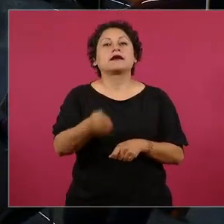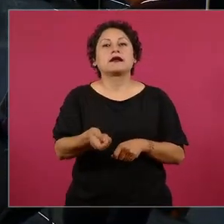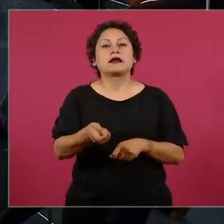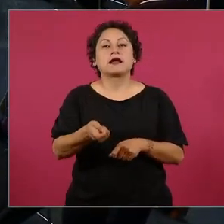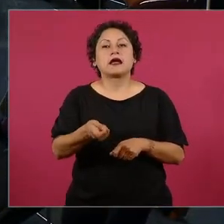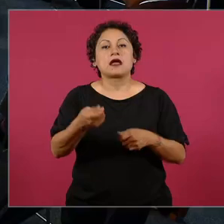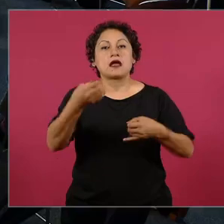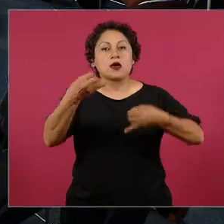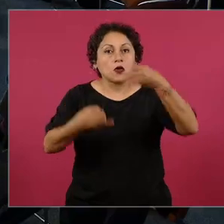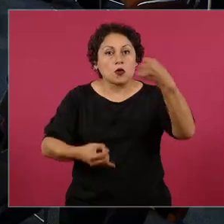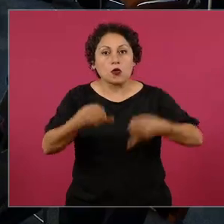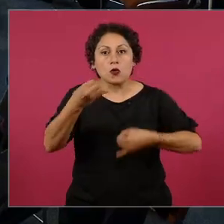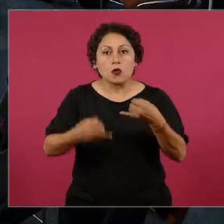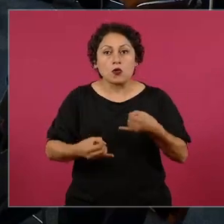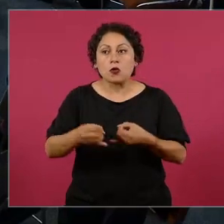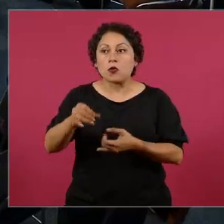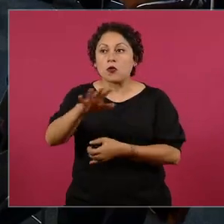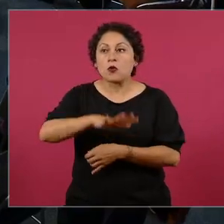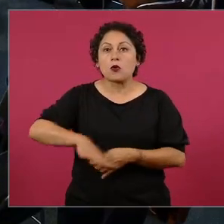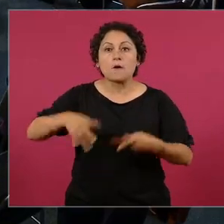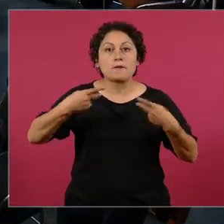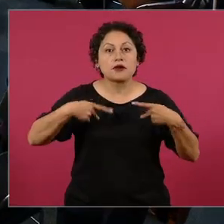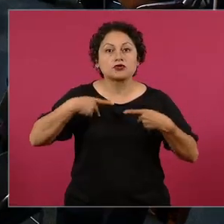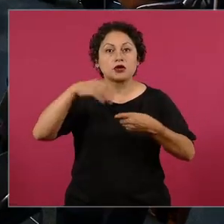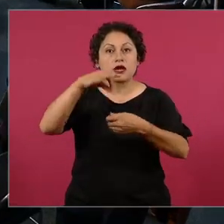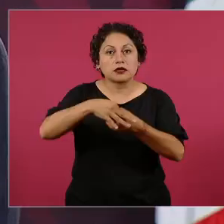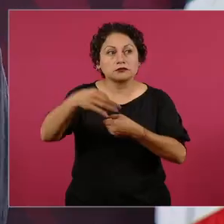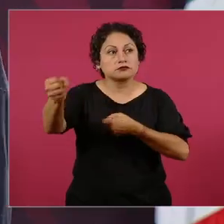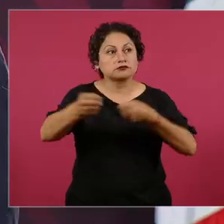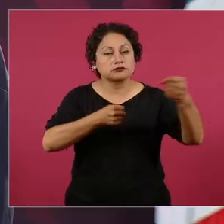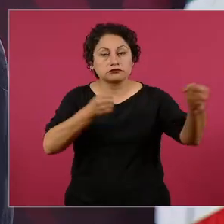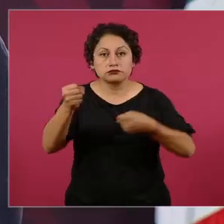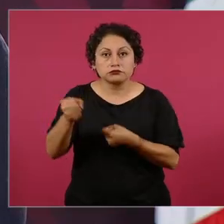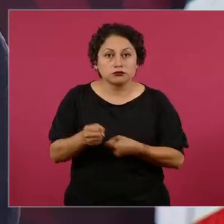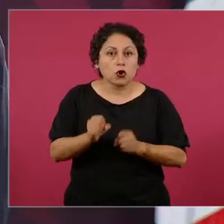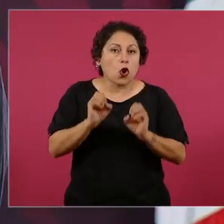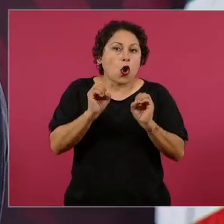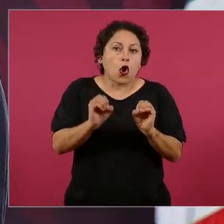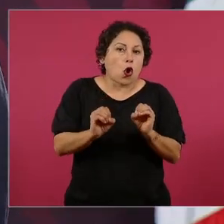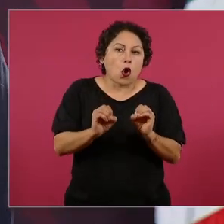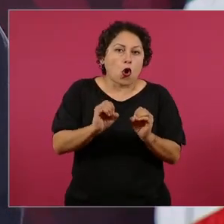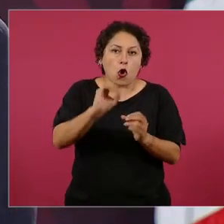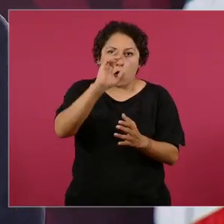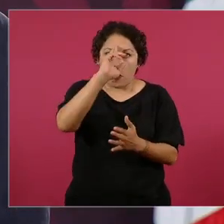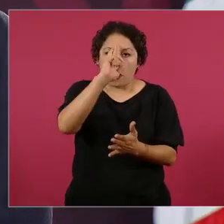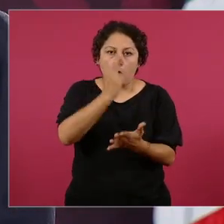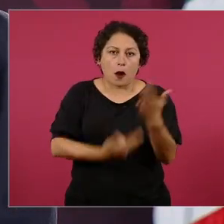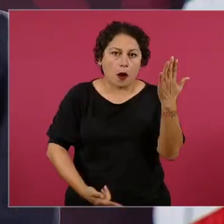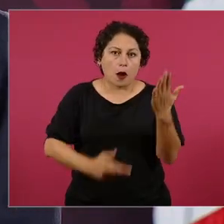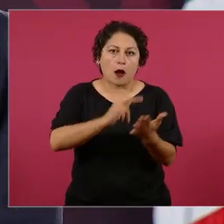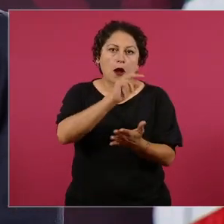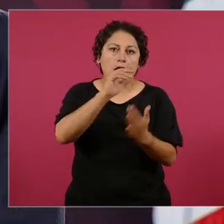sí por eso preguntarle sí le voy a pedir una opinión